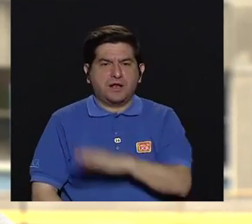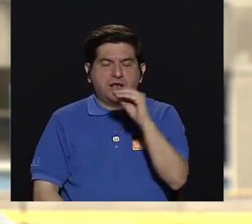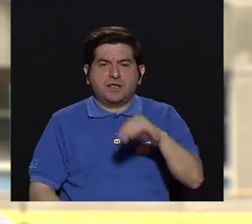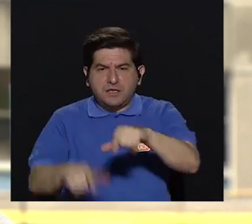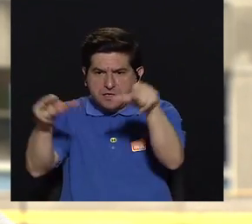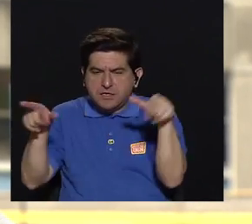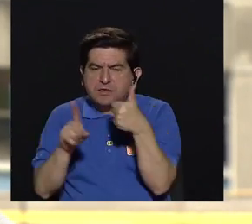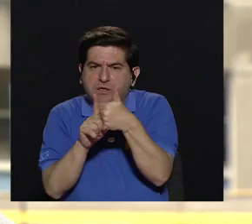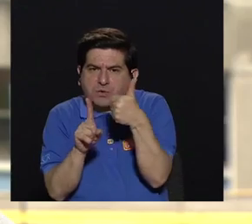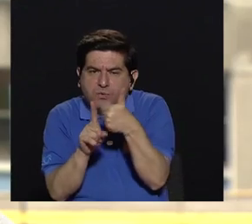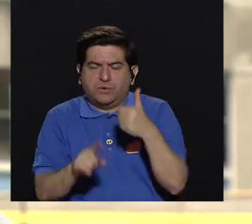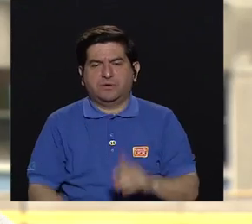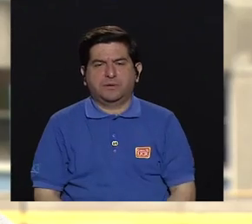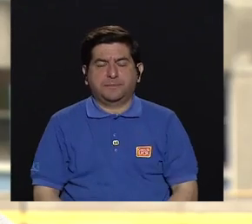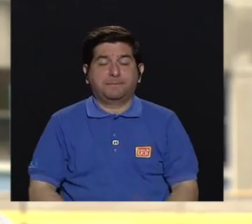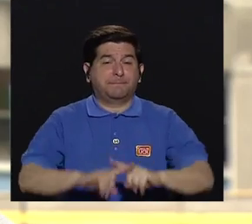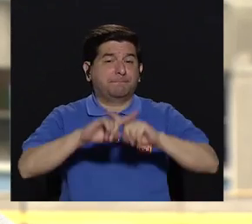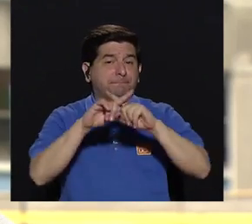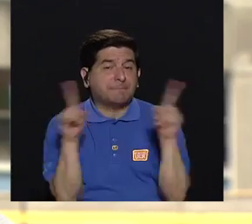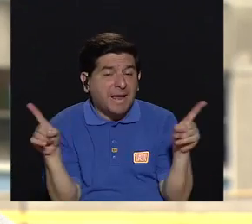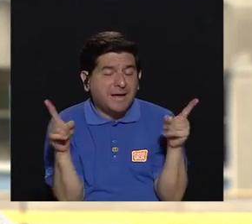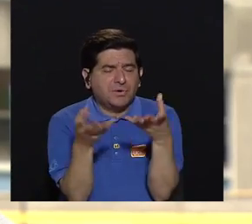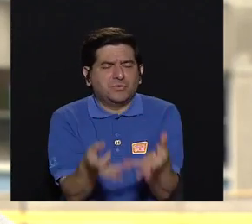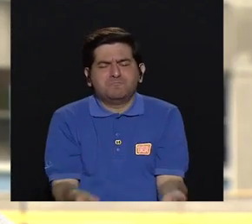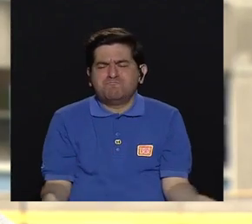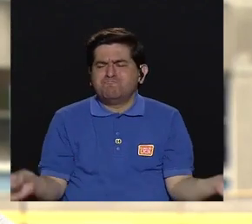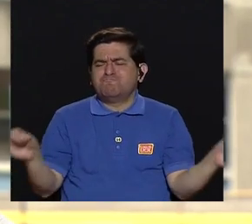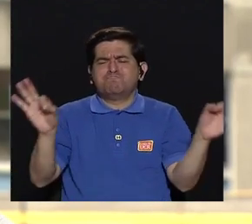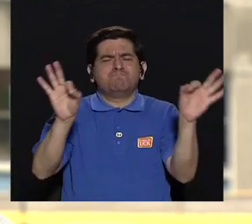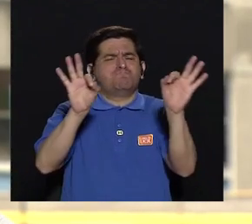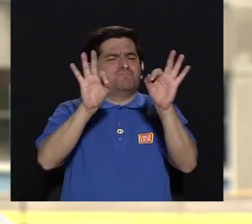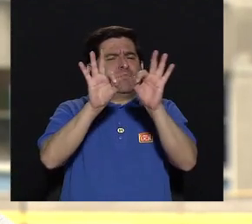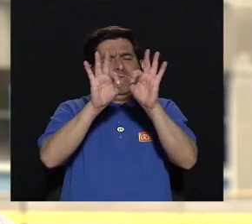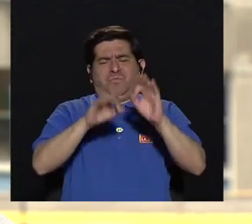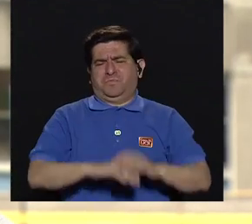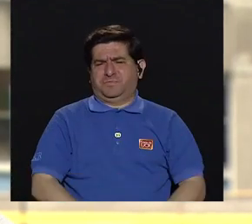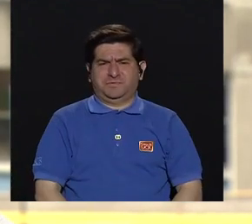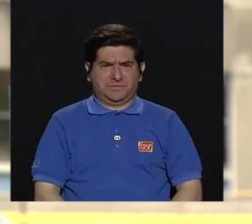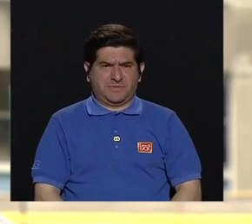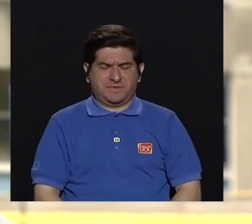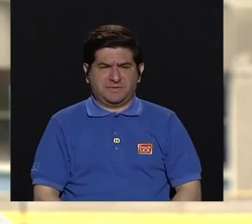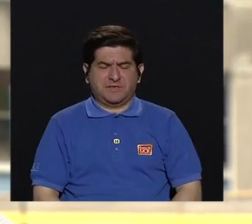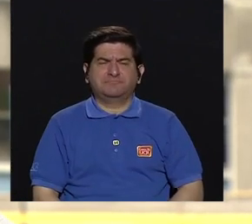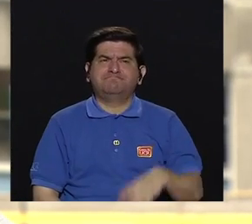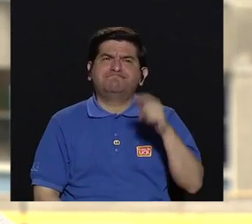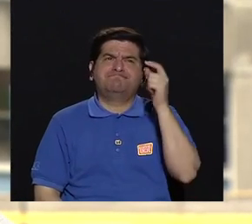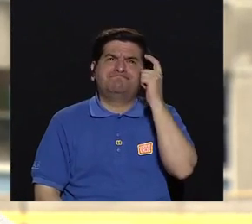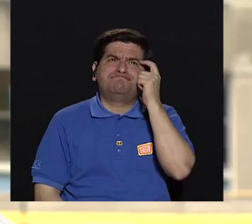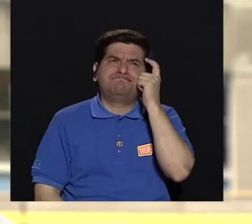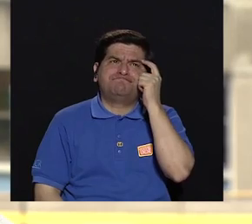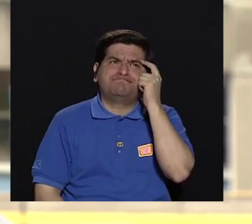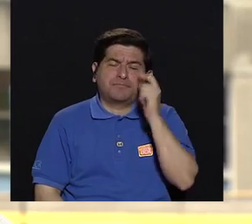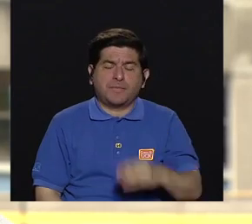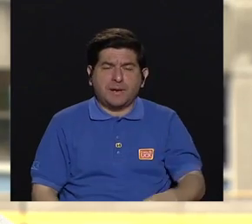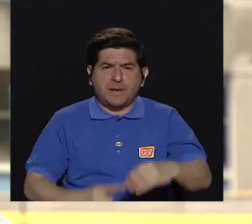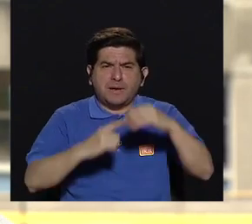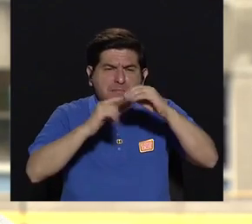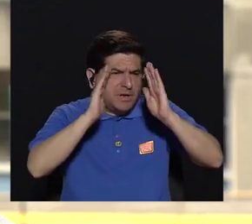físicos. Sin embargo, es primordial, ¿verdad?, se debe contemplar